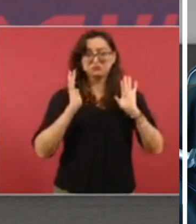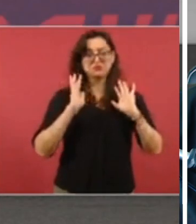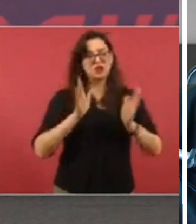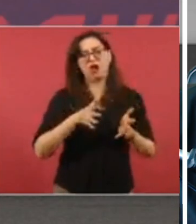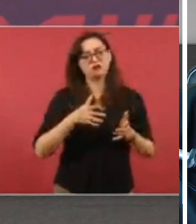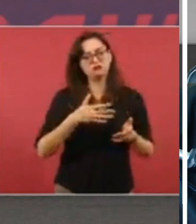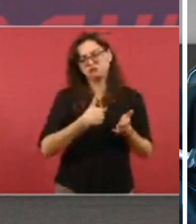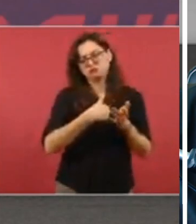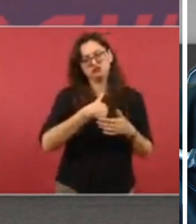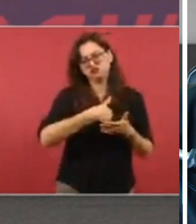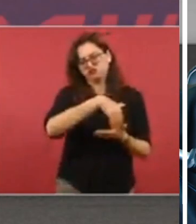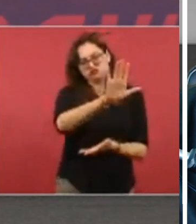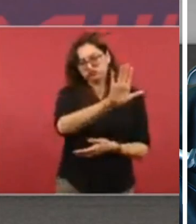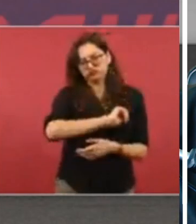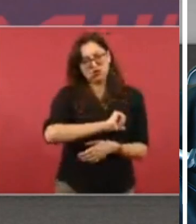de la casa